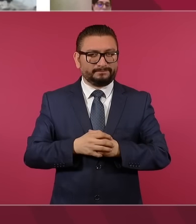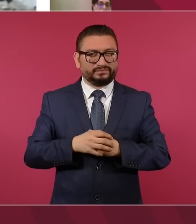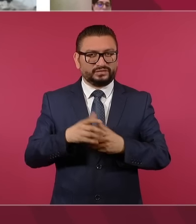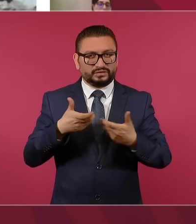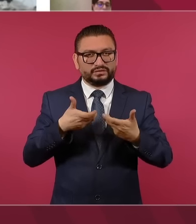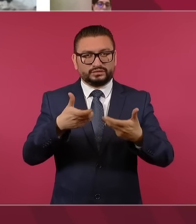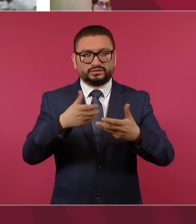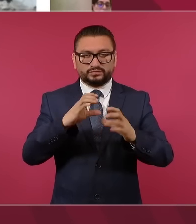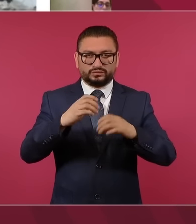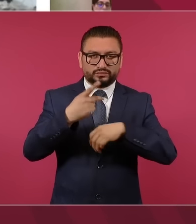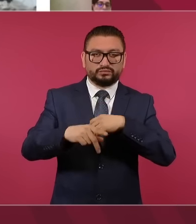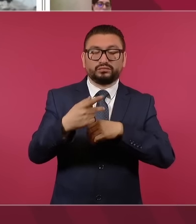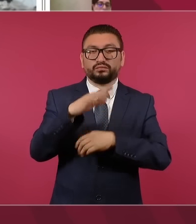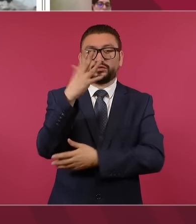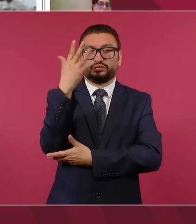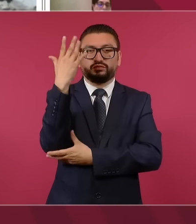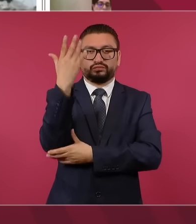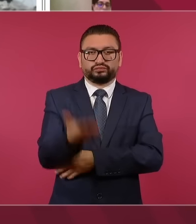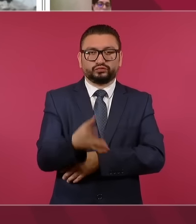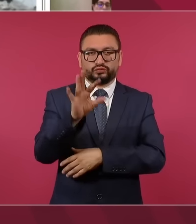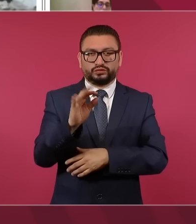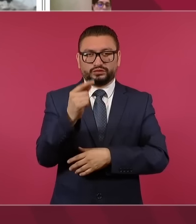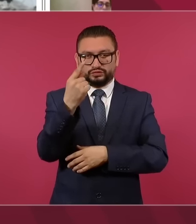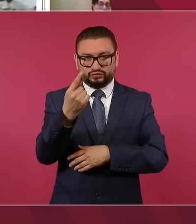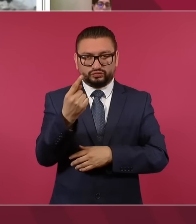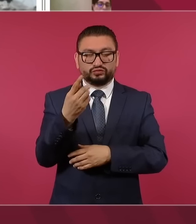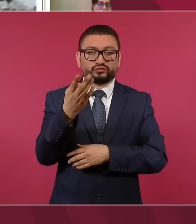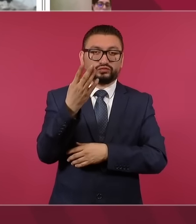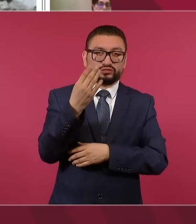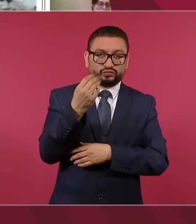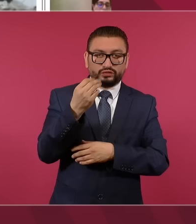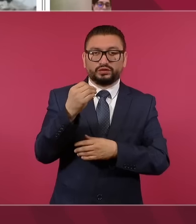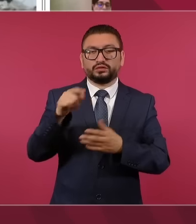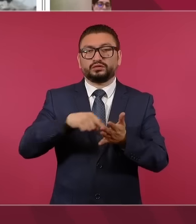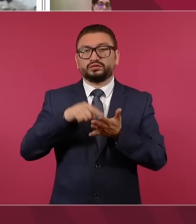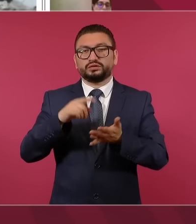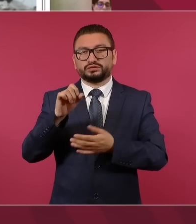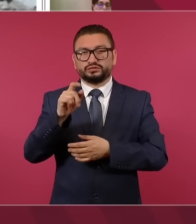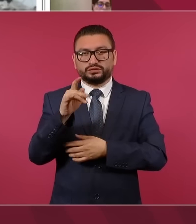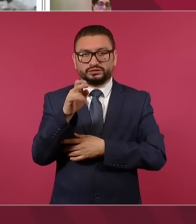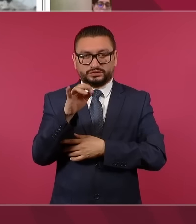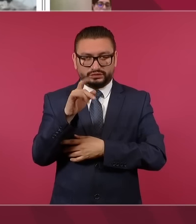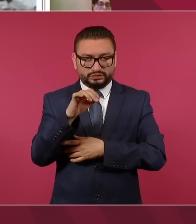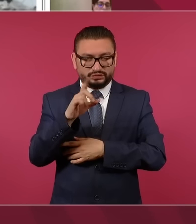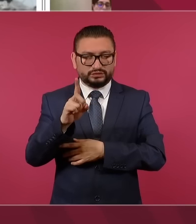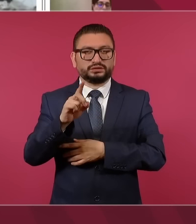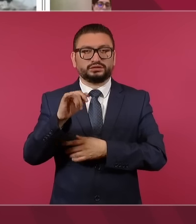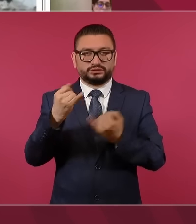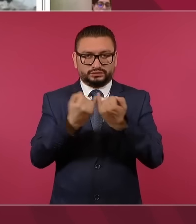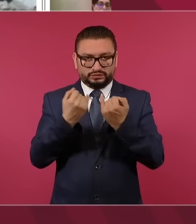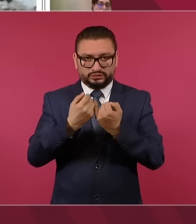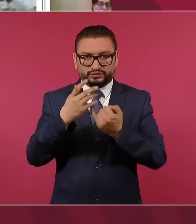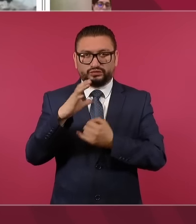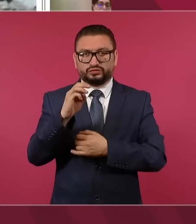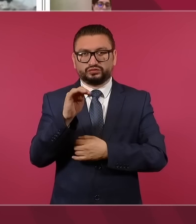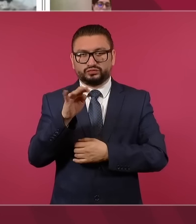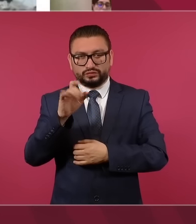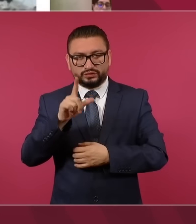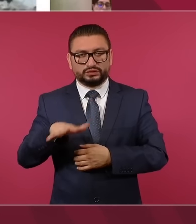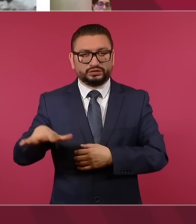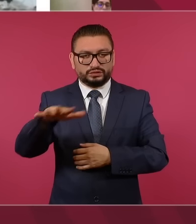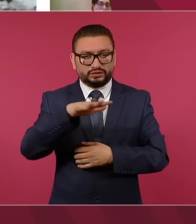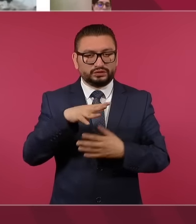calle, 41 árboles caídos, explodos hasta el momento, nueve en solidaridad. Algunas afectaciones en Cozumel, que toca